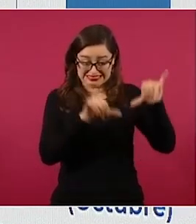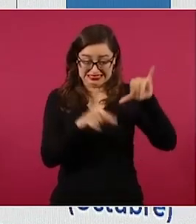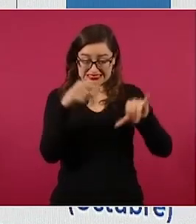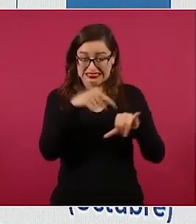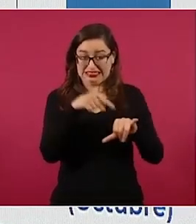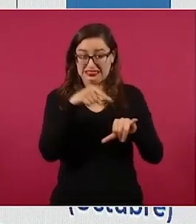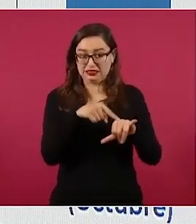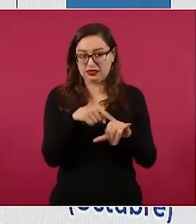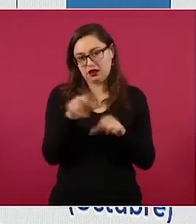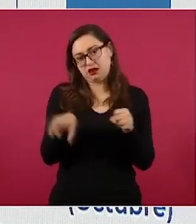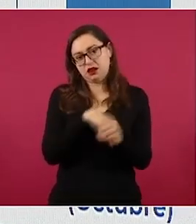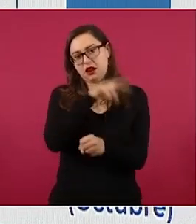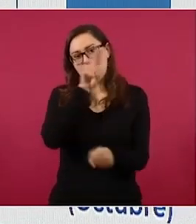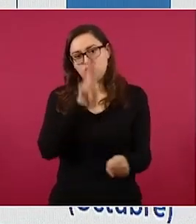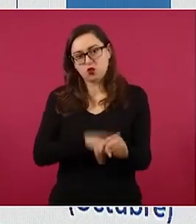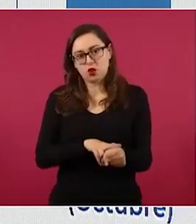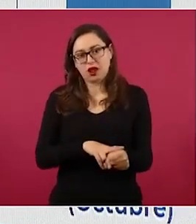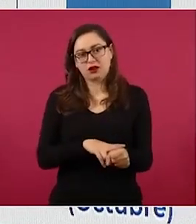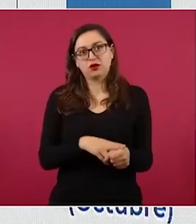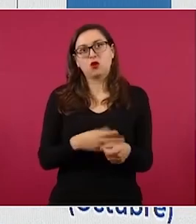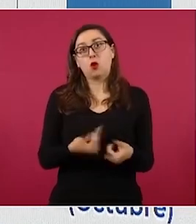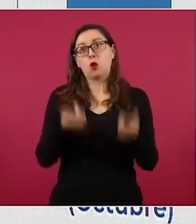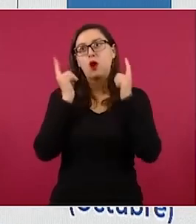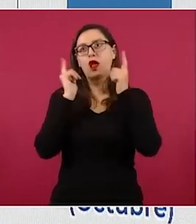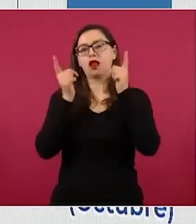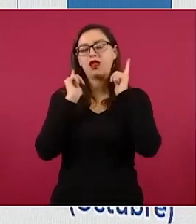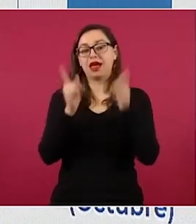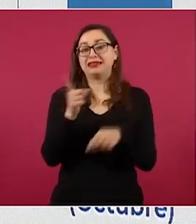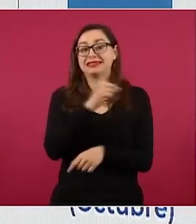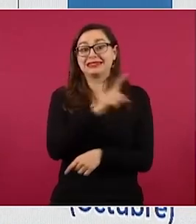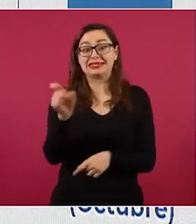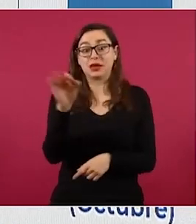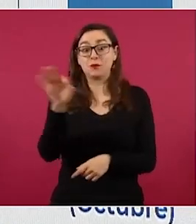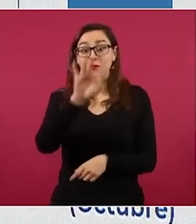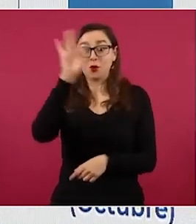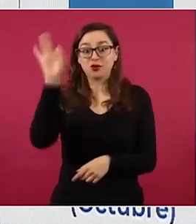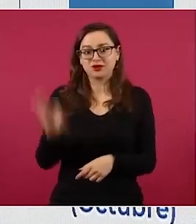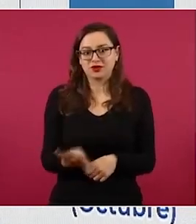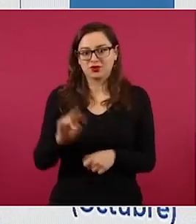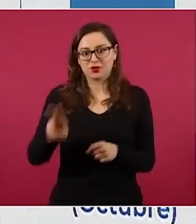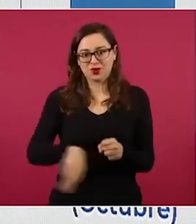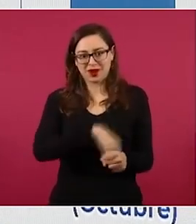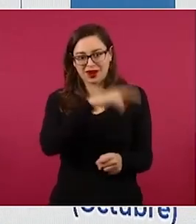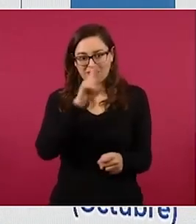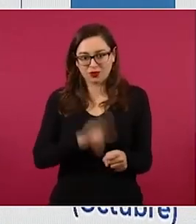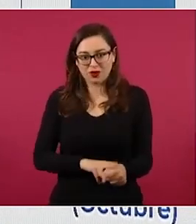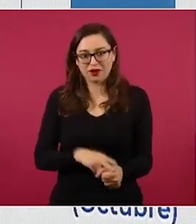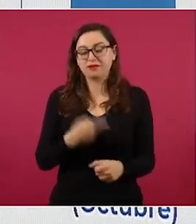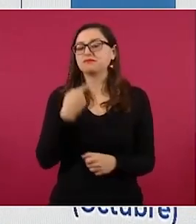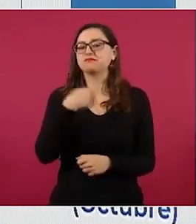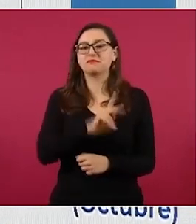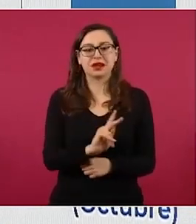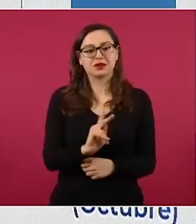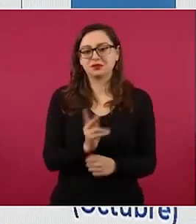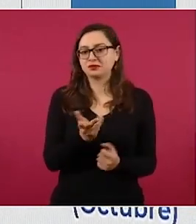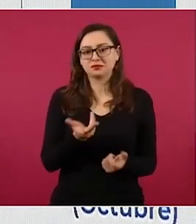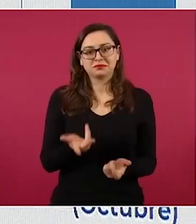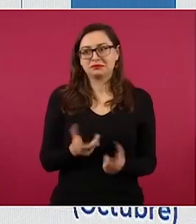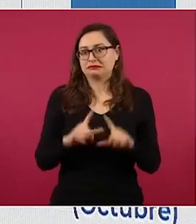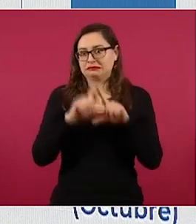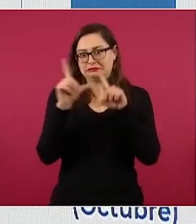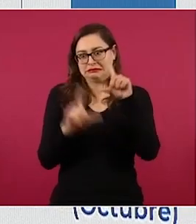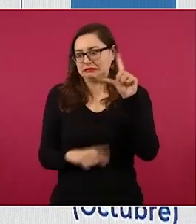lo que quisiéramos es que fuesen orgánicos, pero no tenemos la cantidad suficiente.